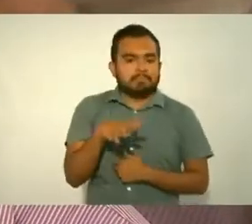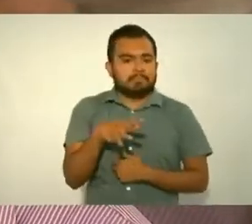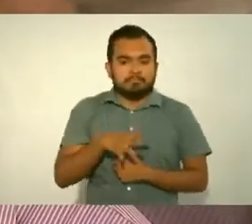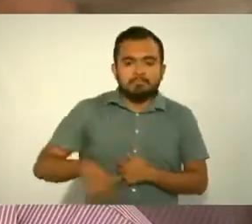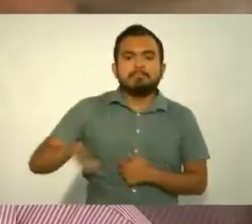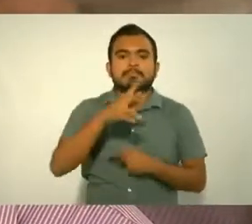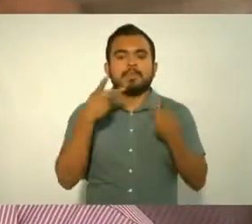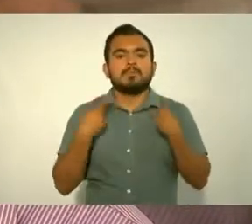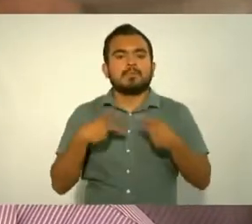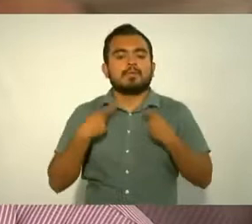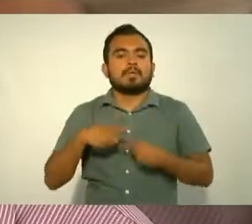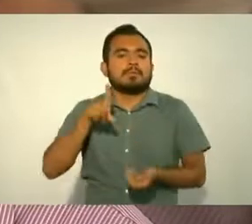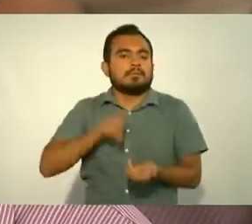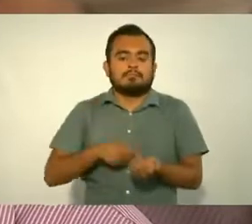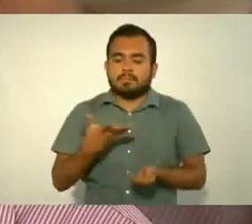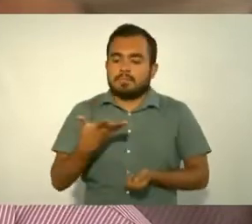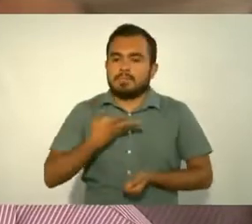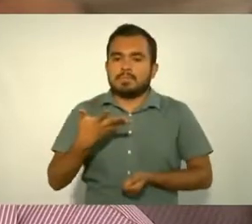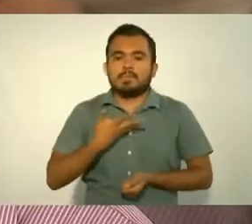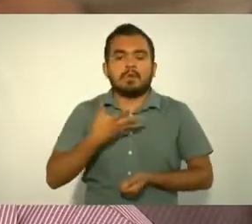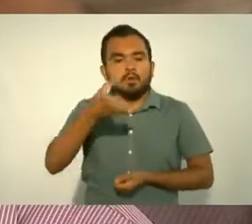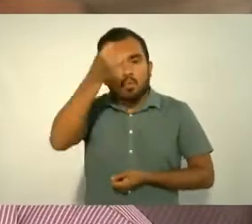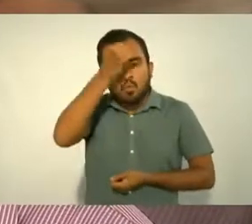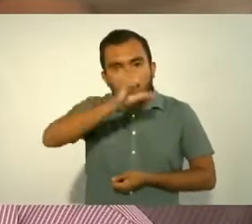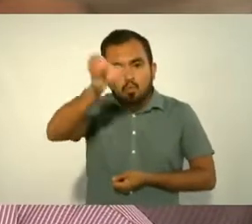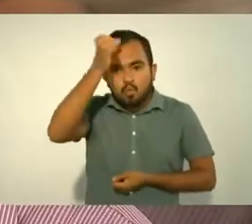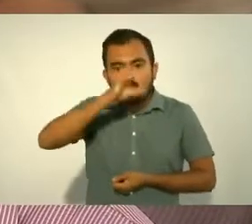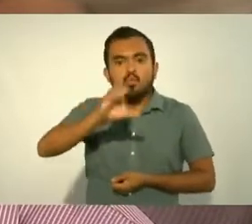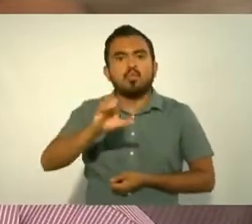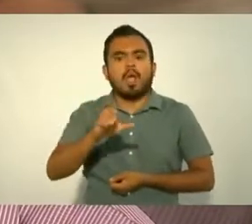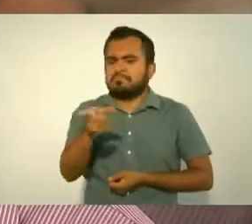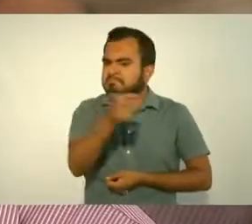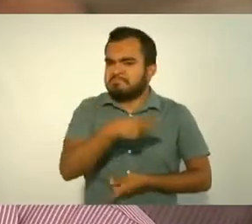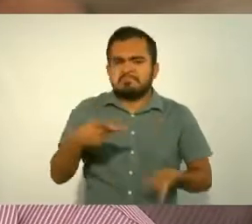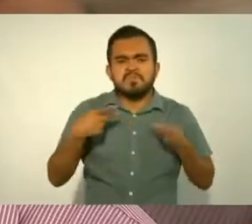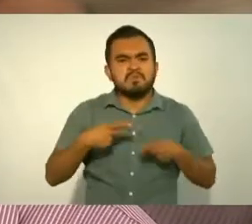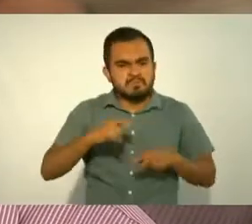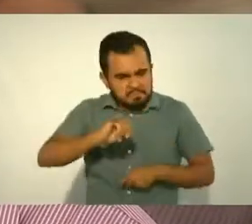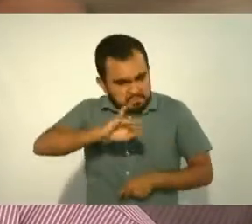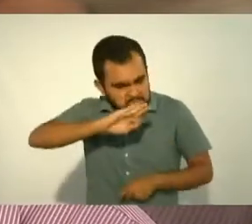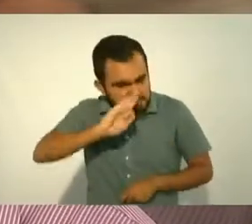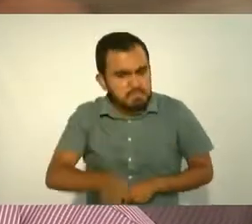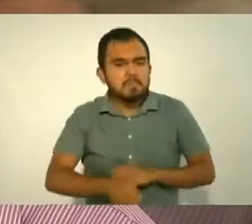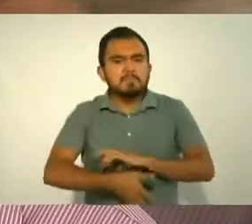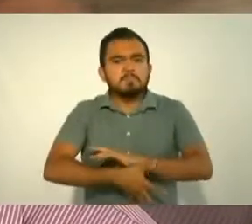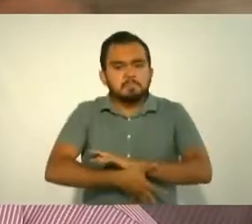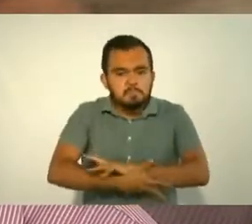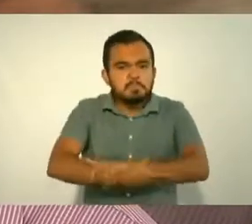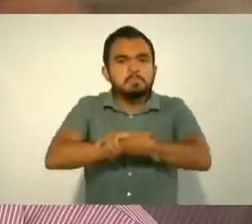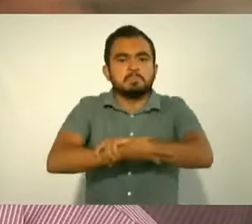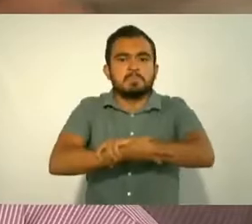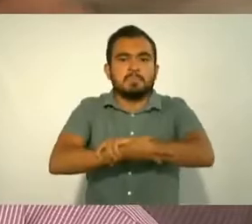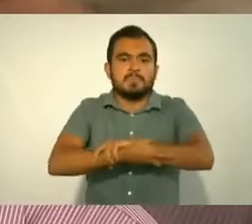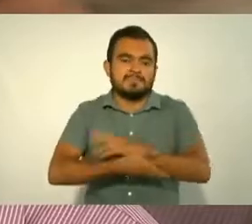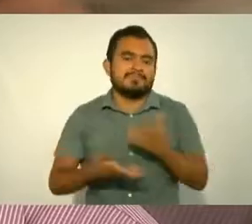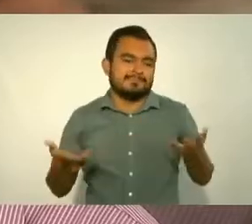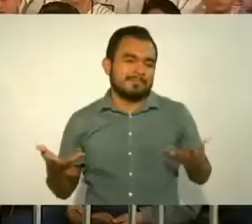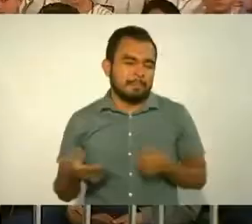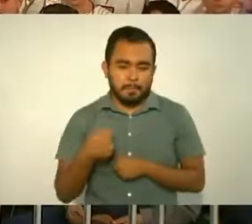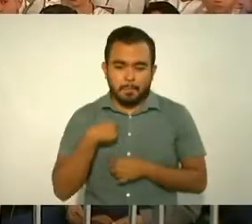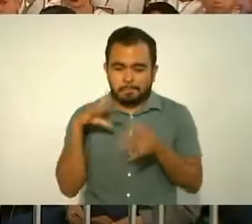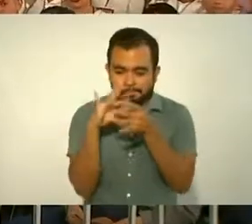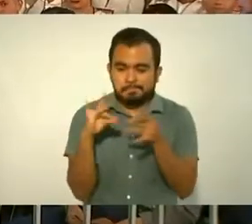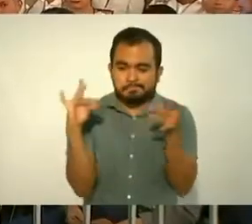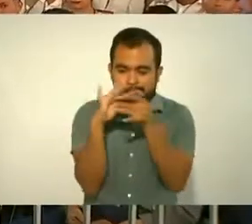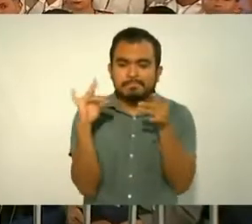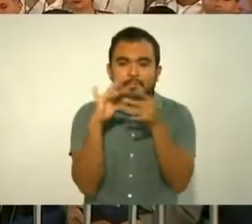y un pueblo muy fraterno y hablaba yo del papel tan